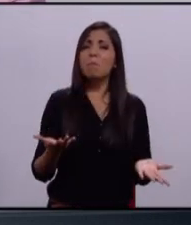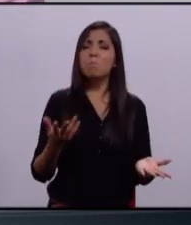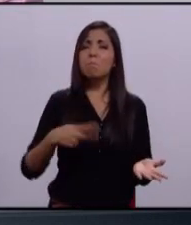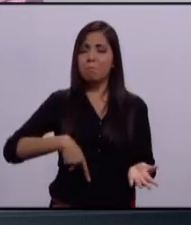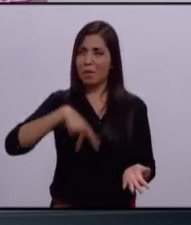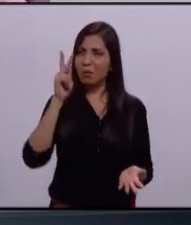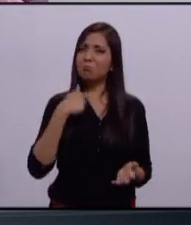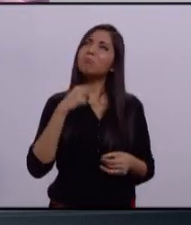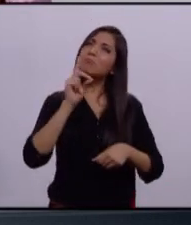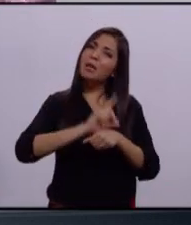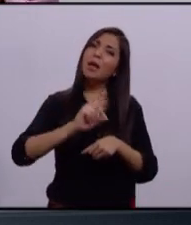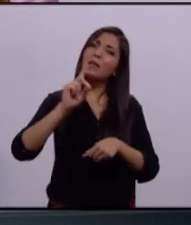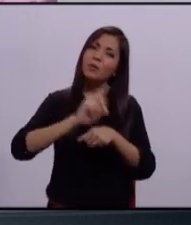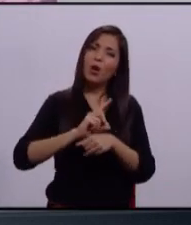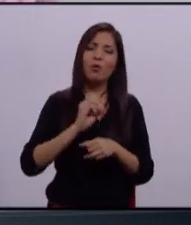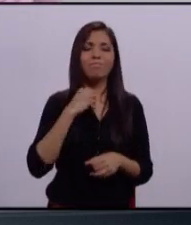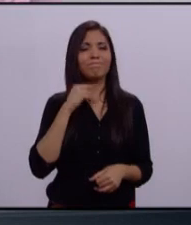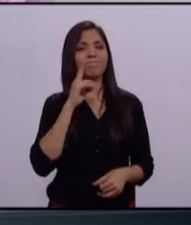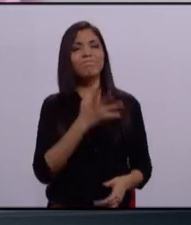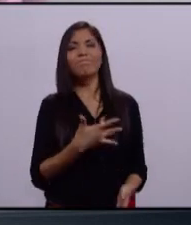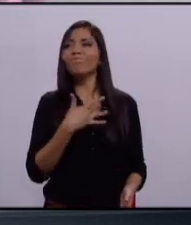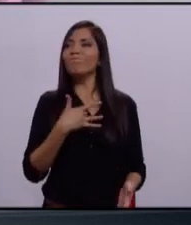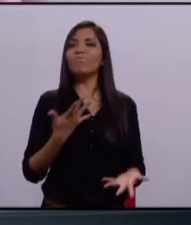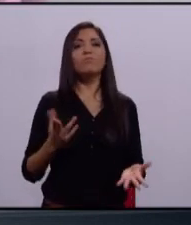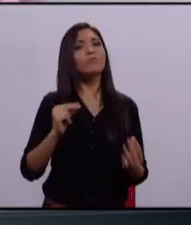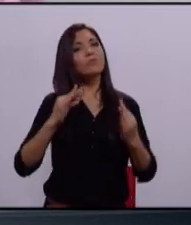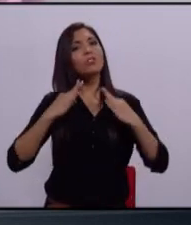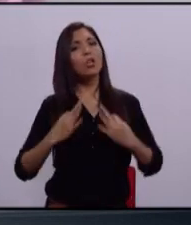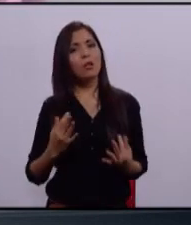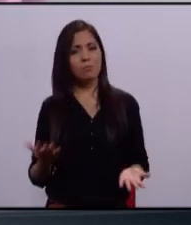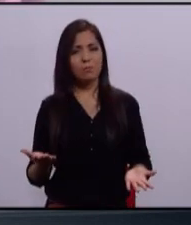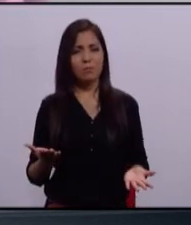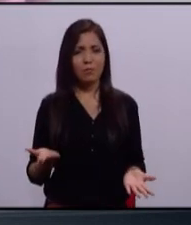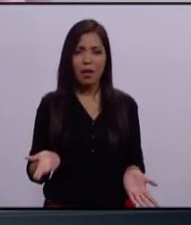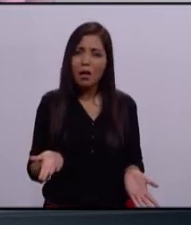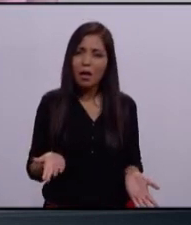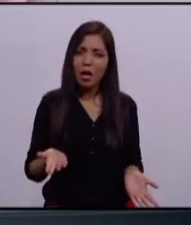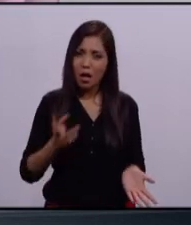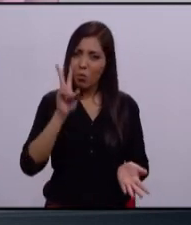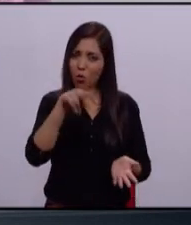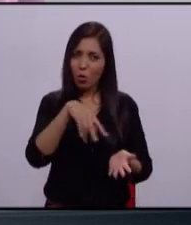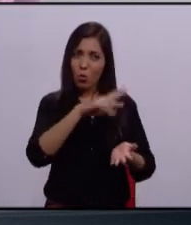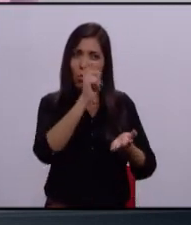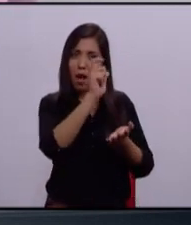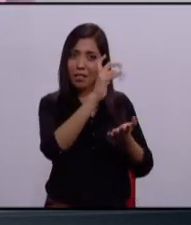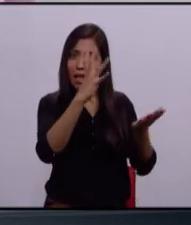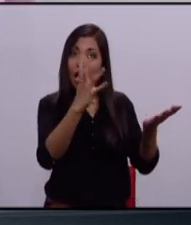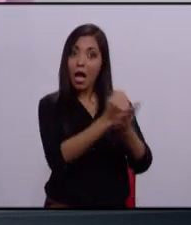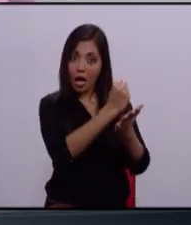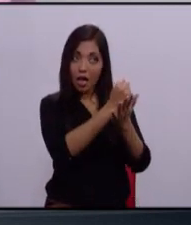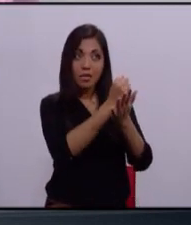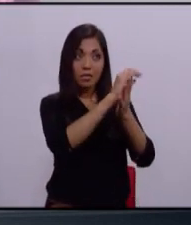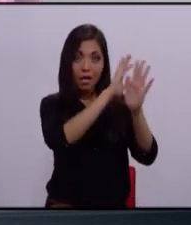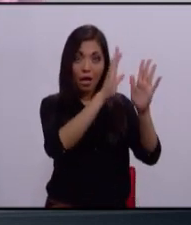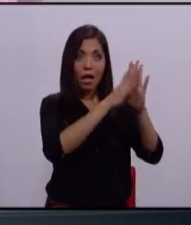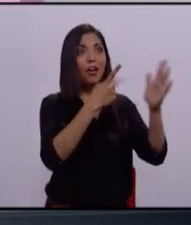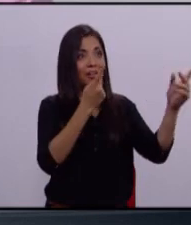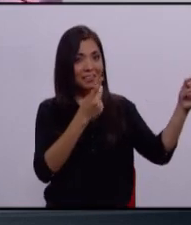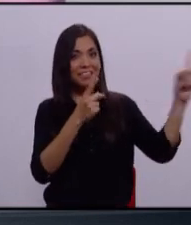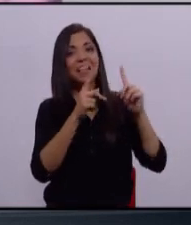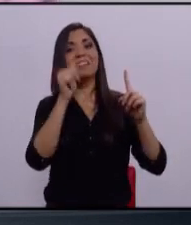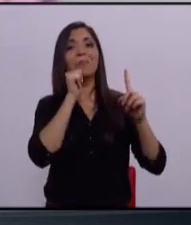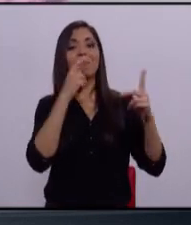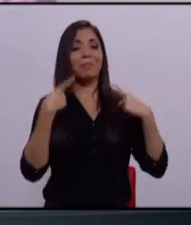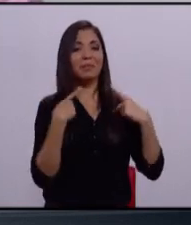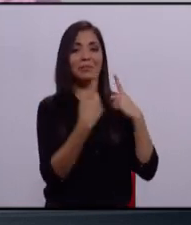cotidiana, el malestar cotidiano es el siguiente, oiga, ya que gane regresa. Y yo les digo, para empezar